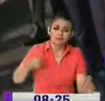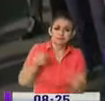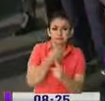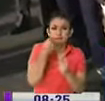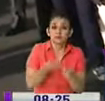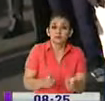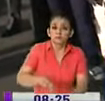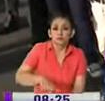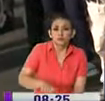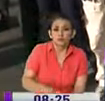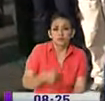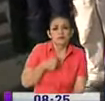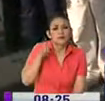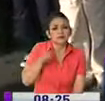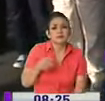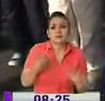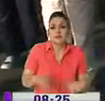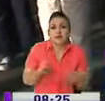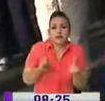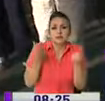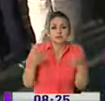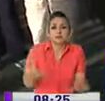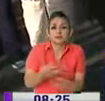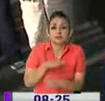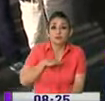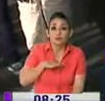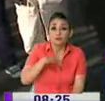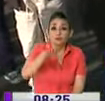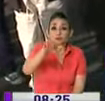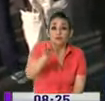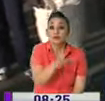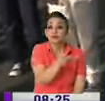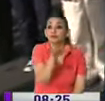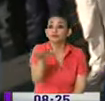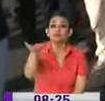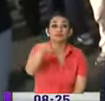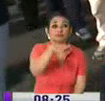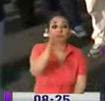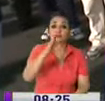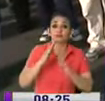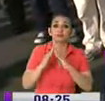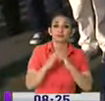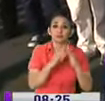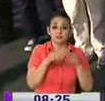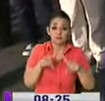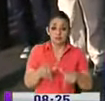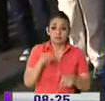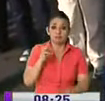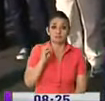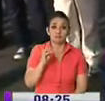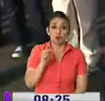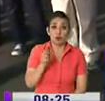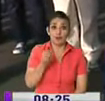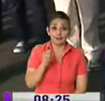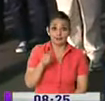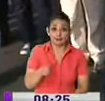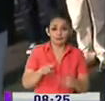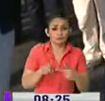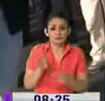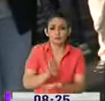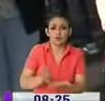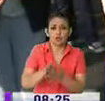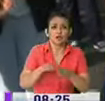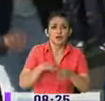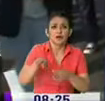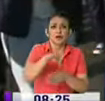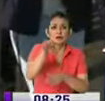Entonces nosotros necesitamos seguridad, es en la subida para las siguientes urbanizaciones porque no es solo Monjas, Madrigal, son los barrios de todos de